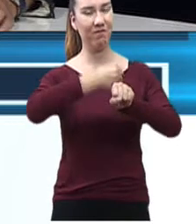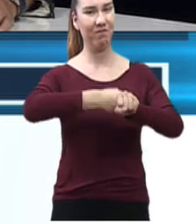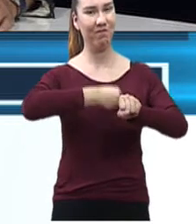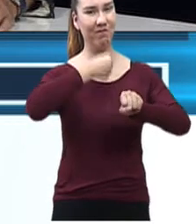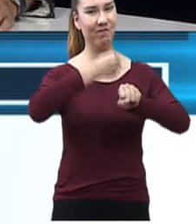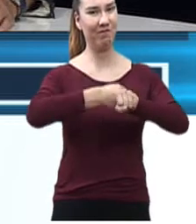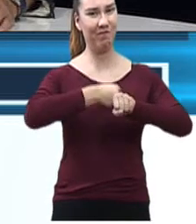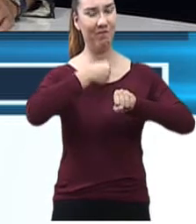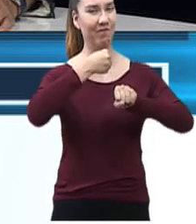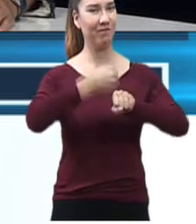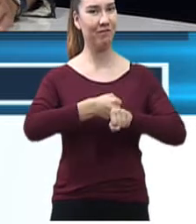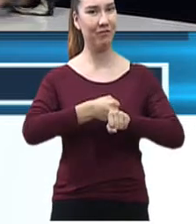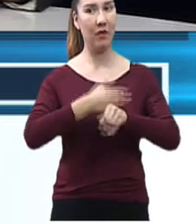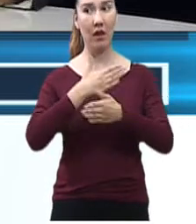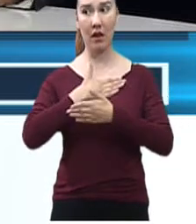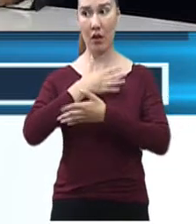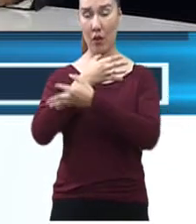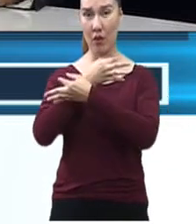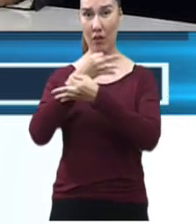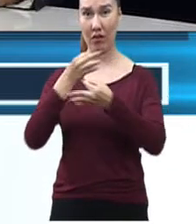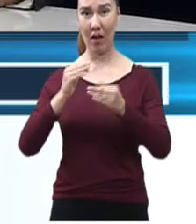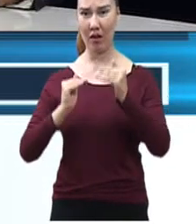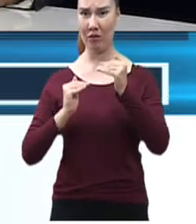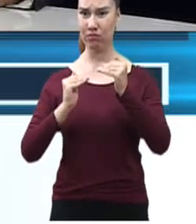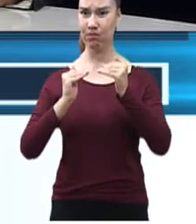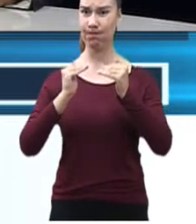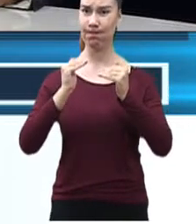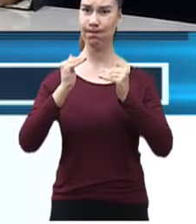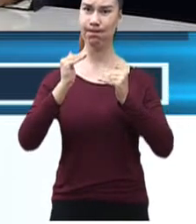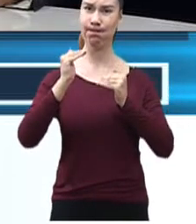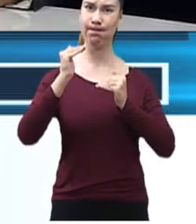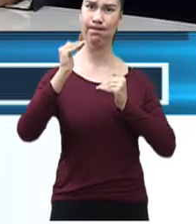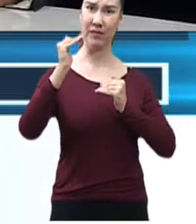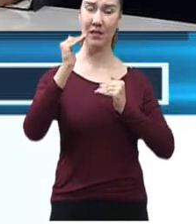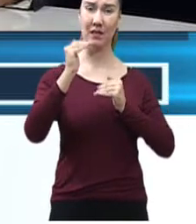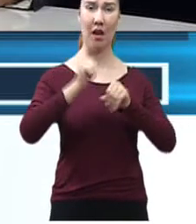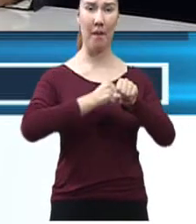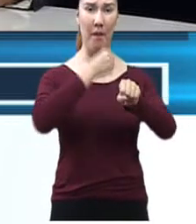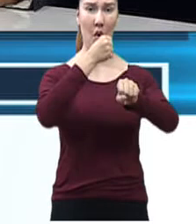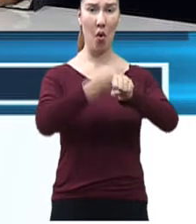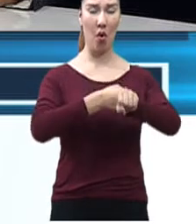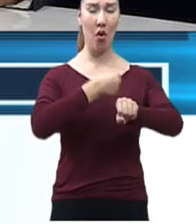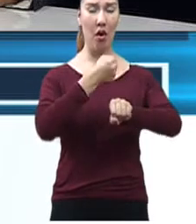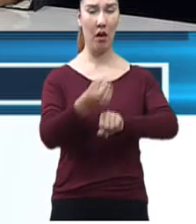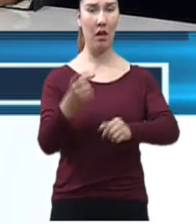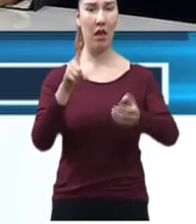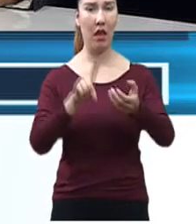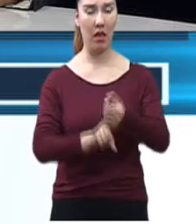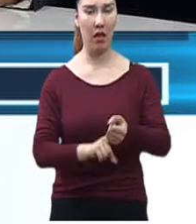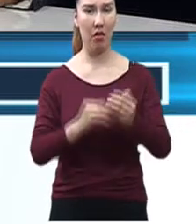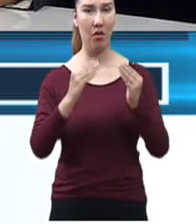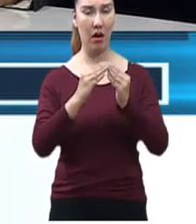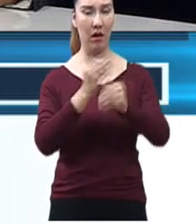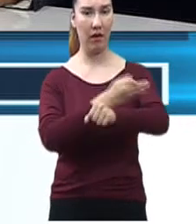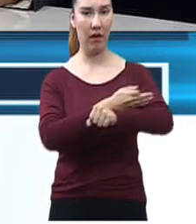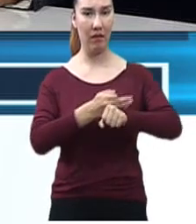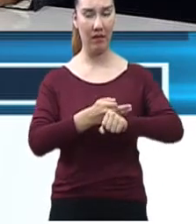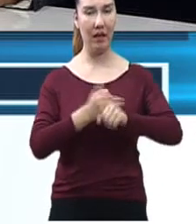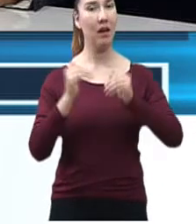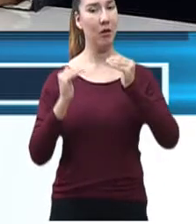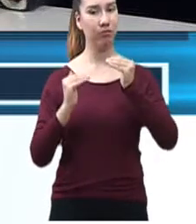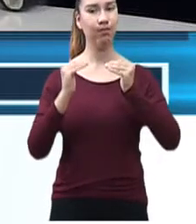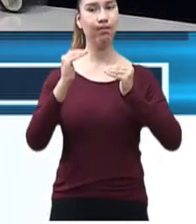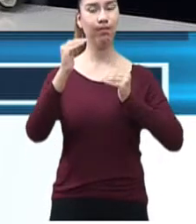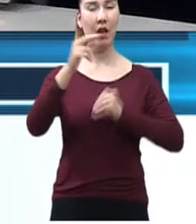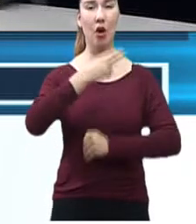comento, ha incrementado el índice de violencia intrafamiliar. Y, bueno, pues, estamos para atajar todos esos problemas, ¿no?